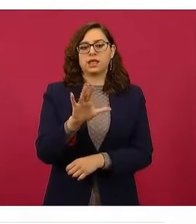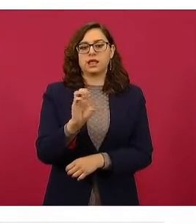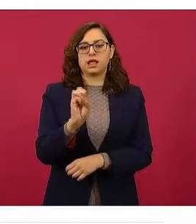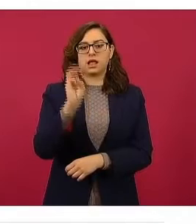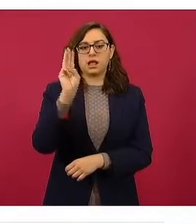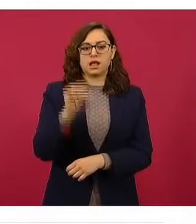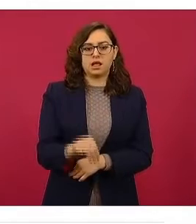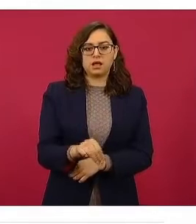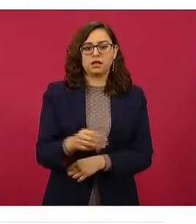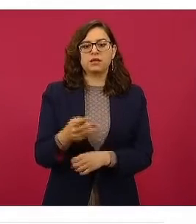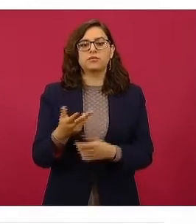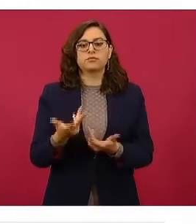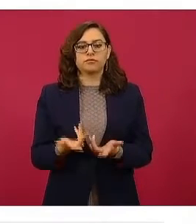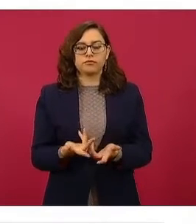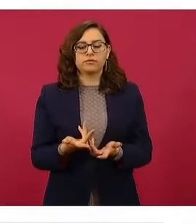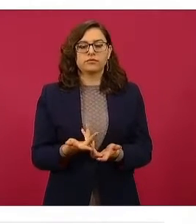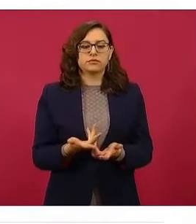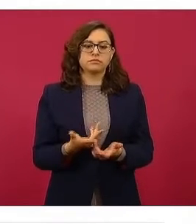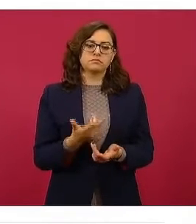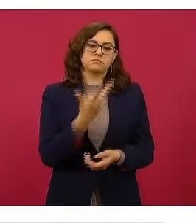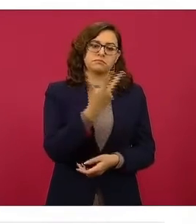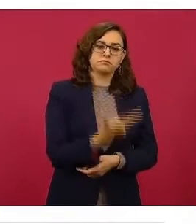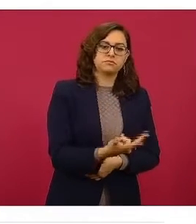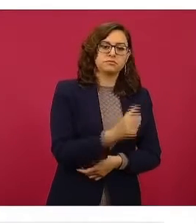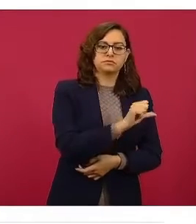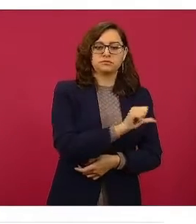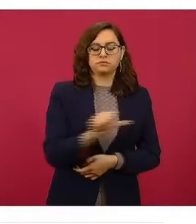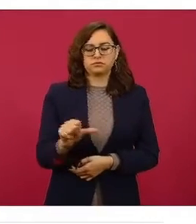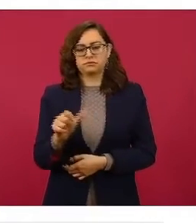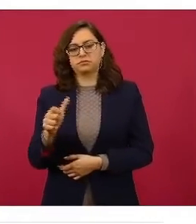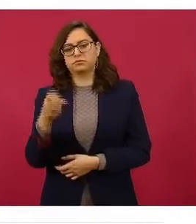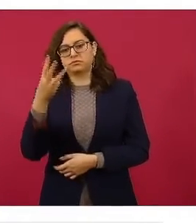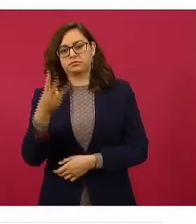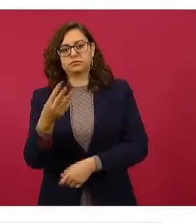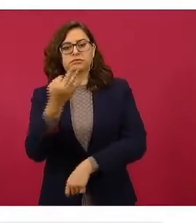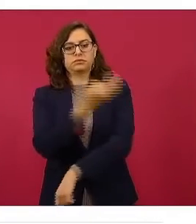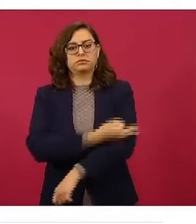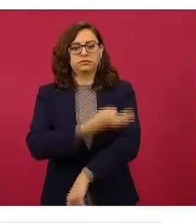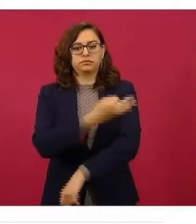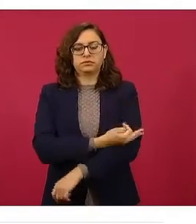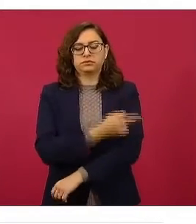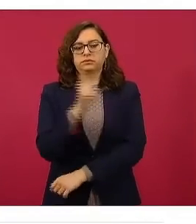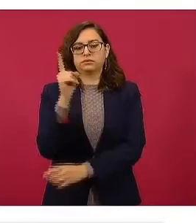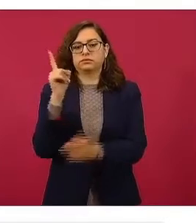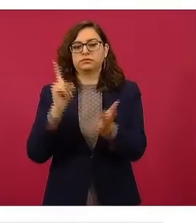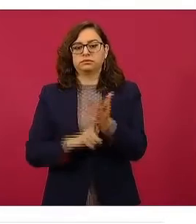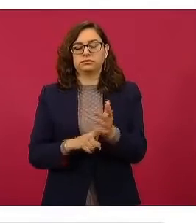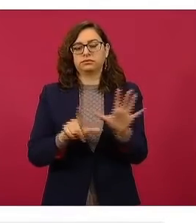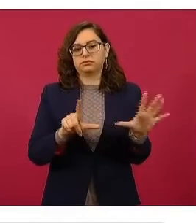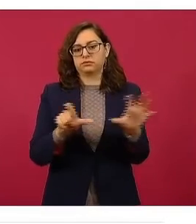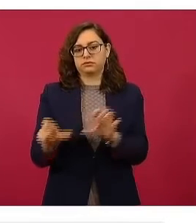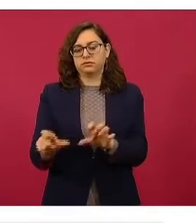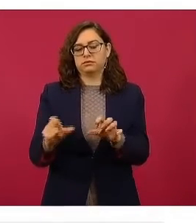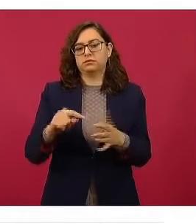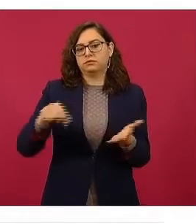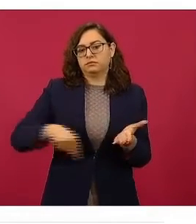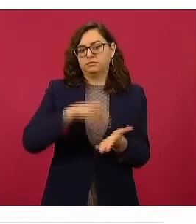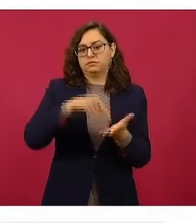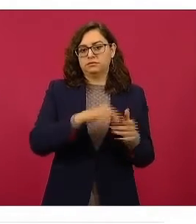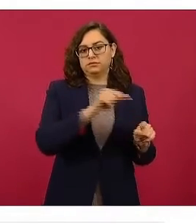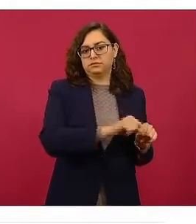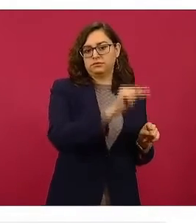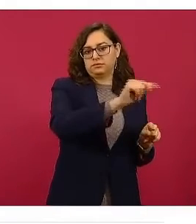743 locaciones, es el que abarca más municipios, mil